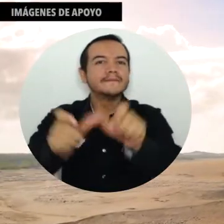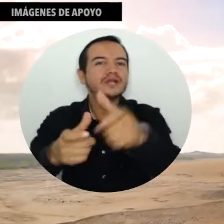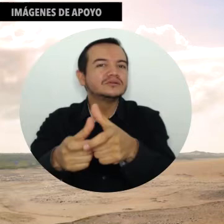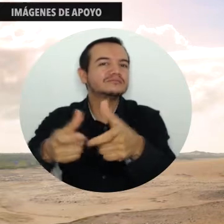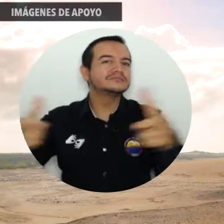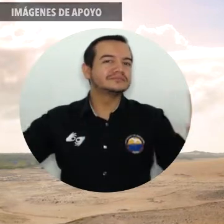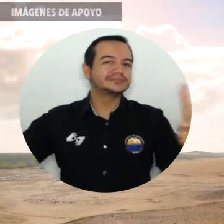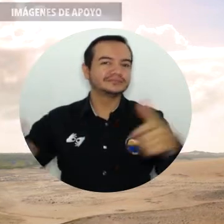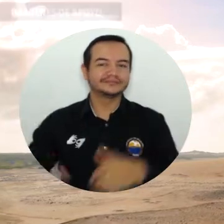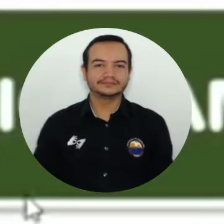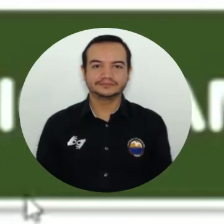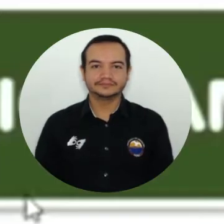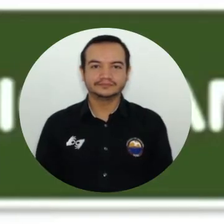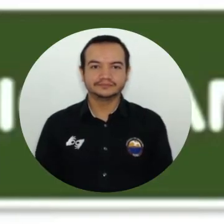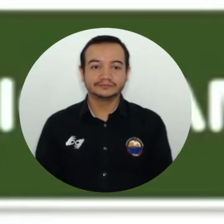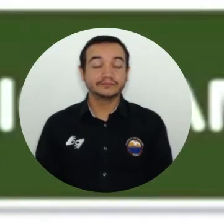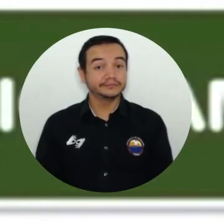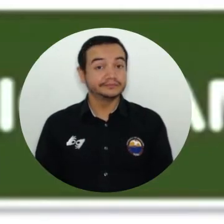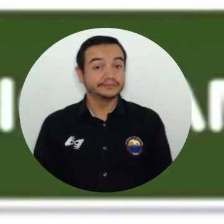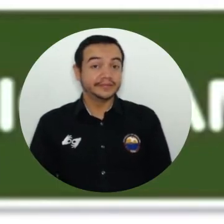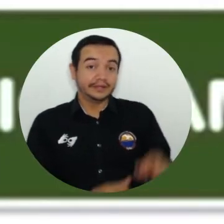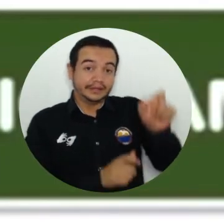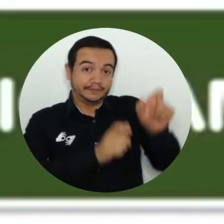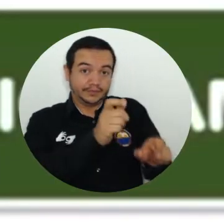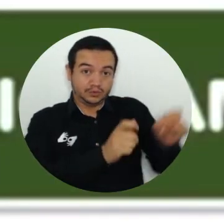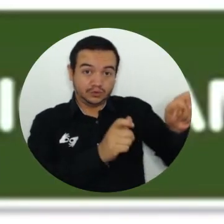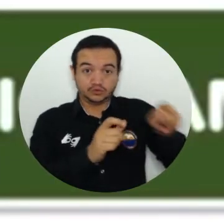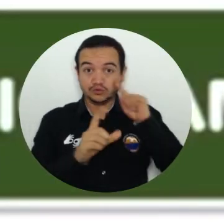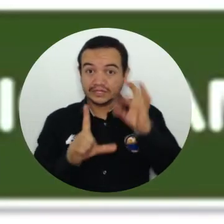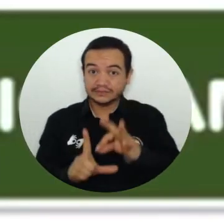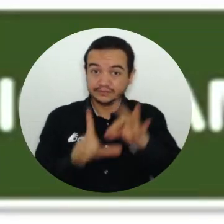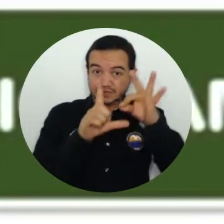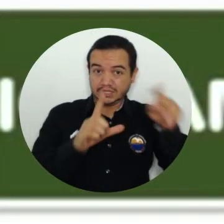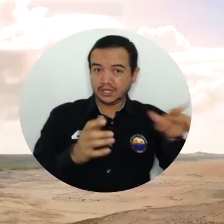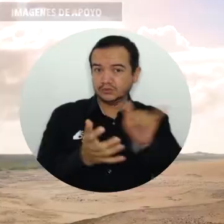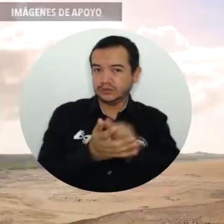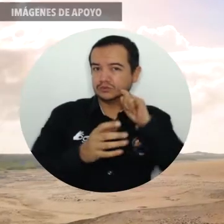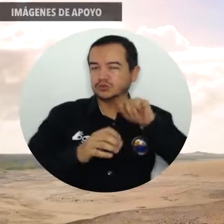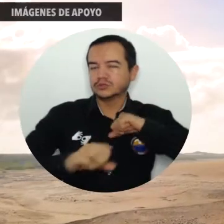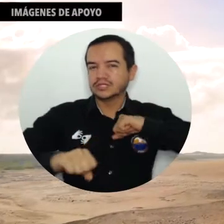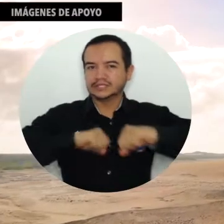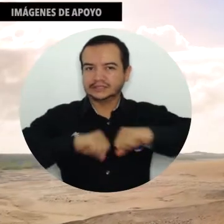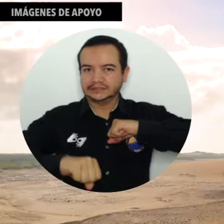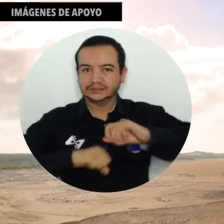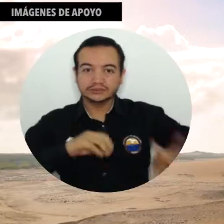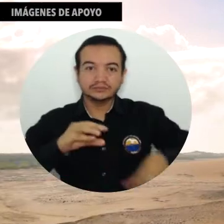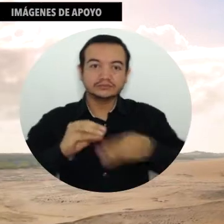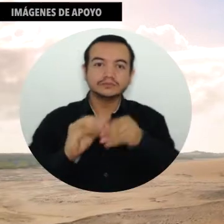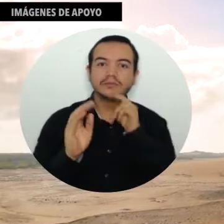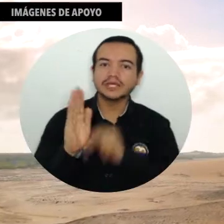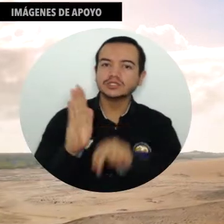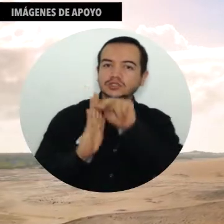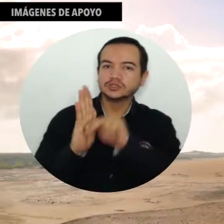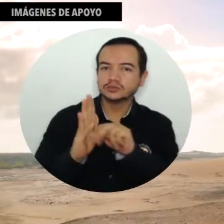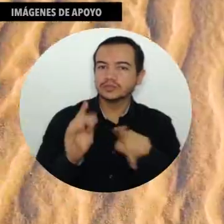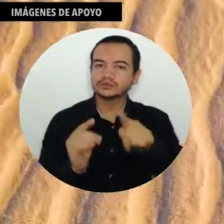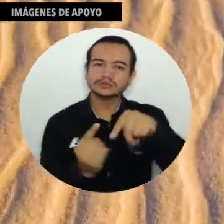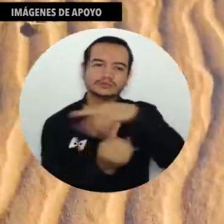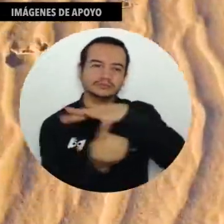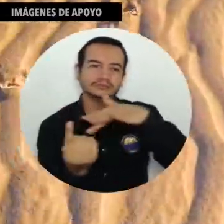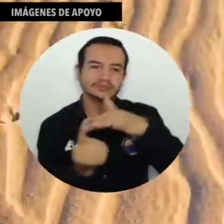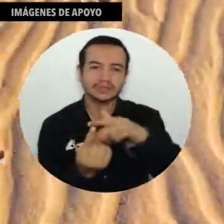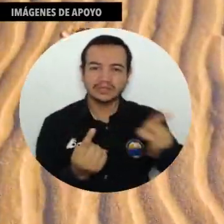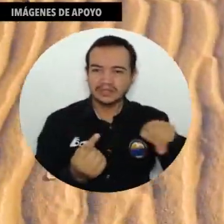humanidad. Es el especialista en gestión y legislación ambiental quien debe ejecutar